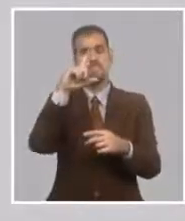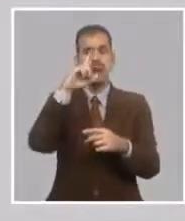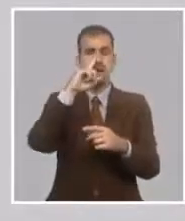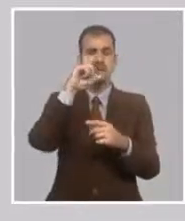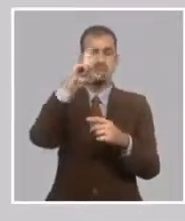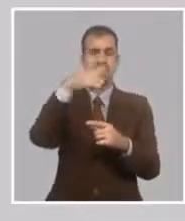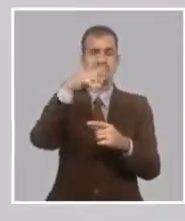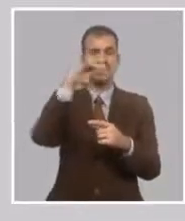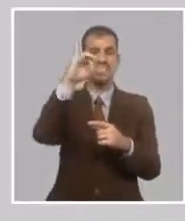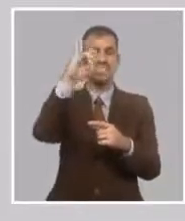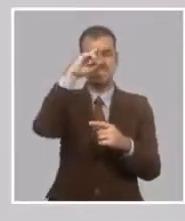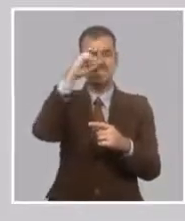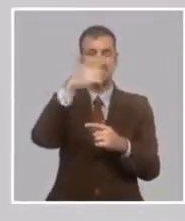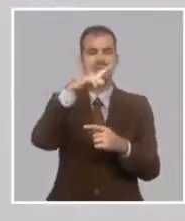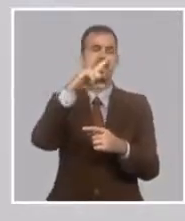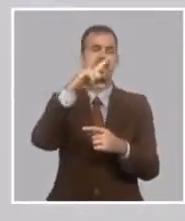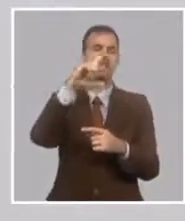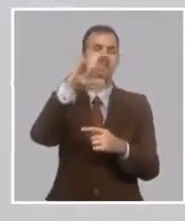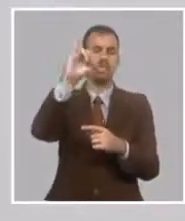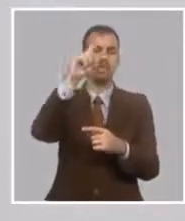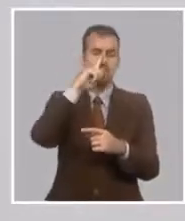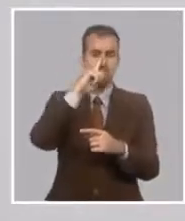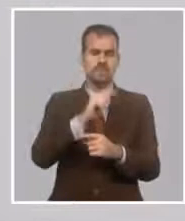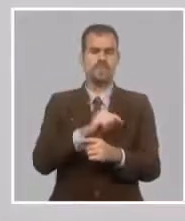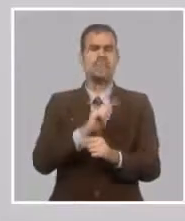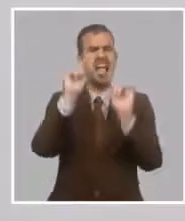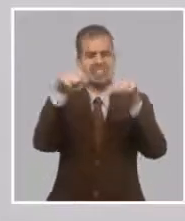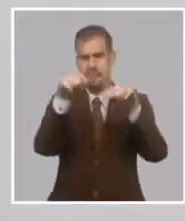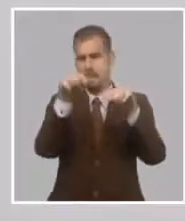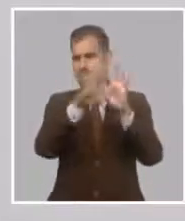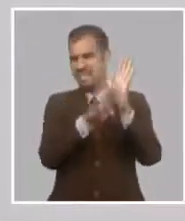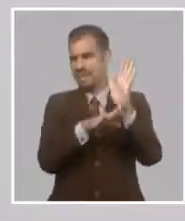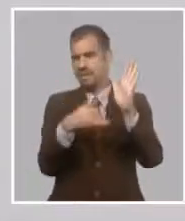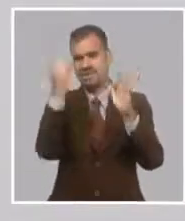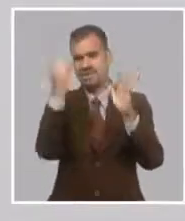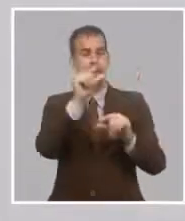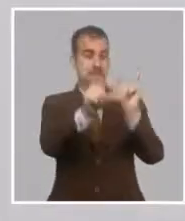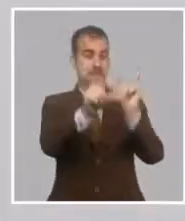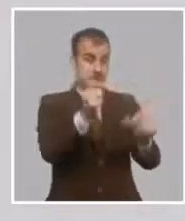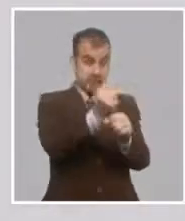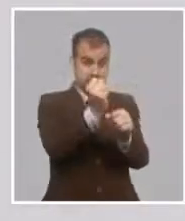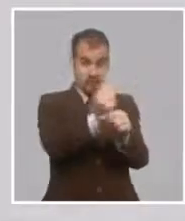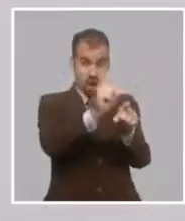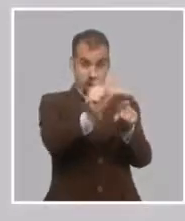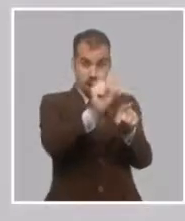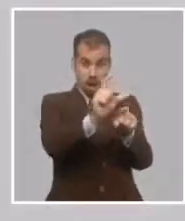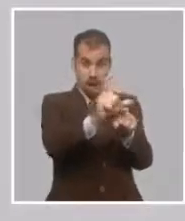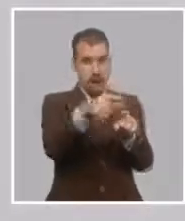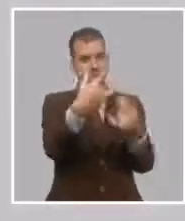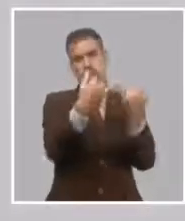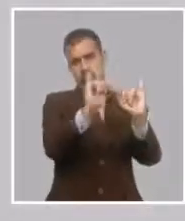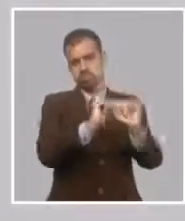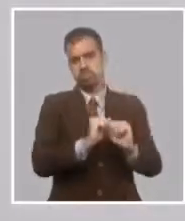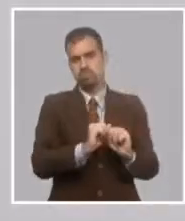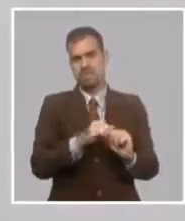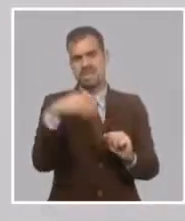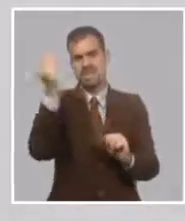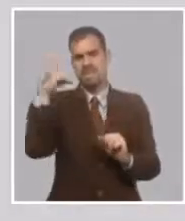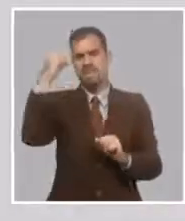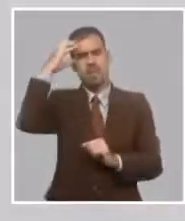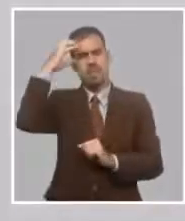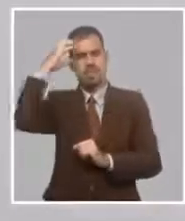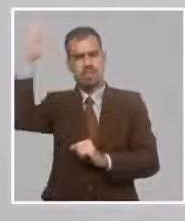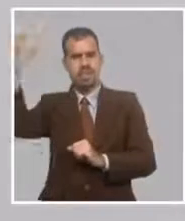está la independencia de los productores en sus relaciones comerciales con el Estado,